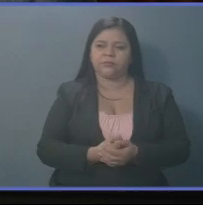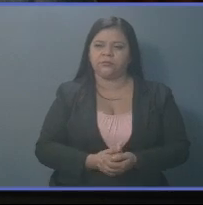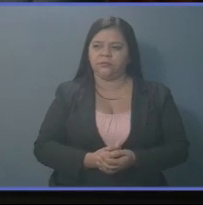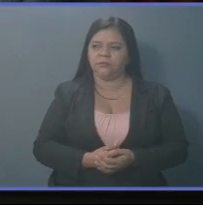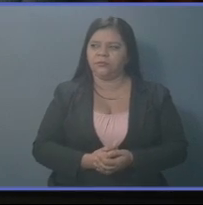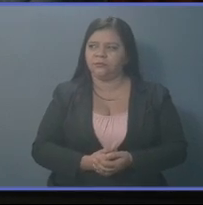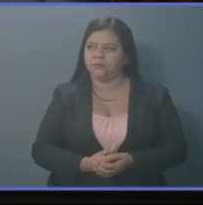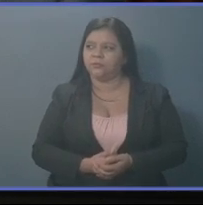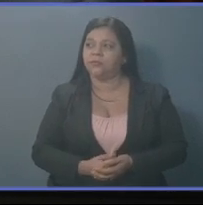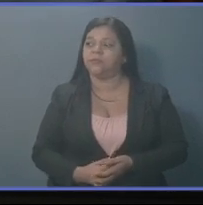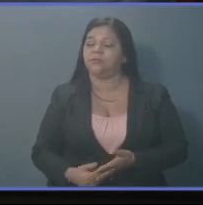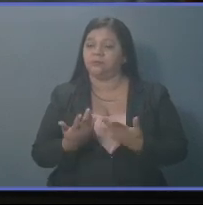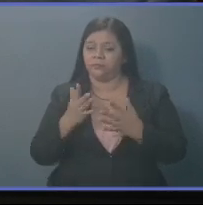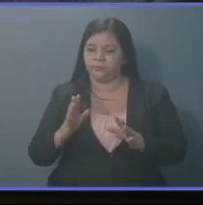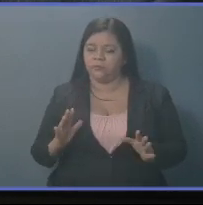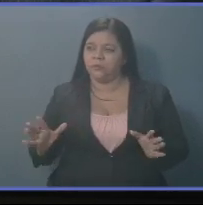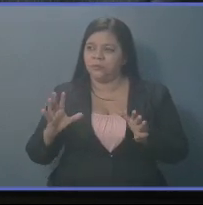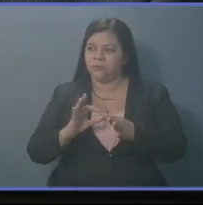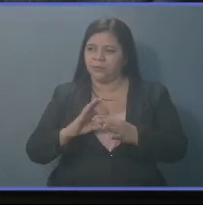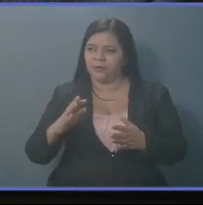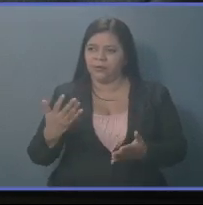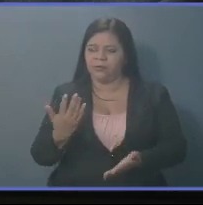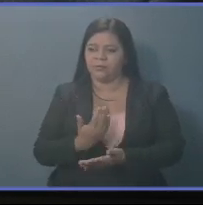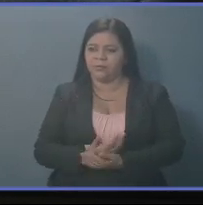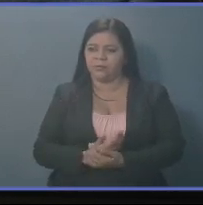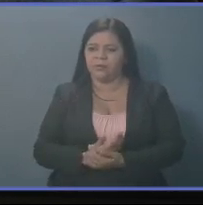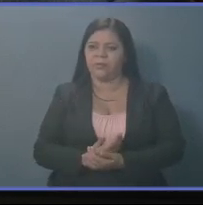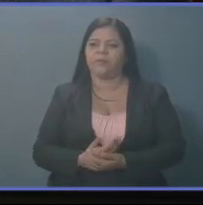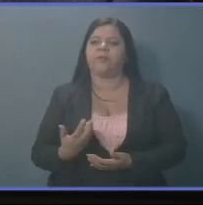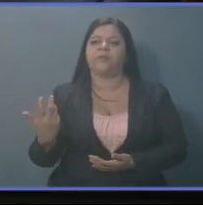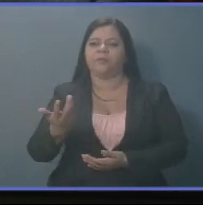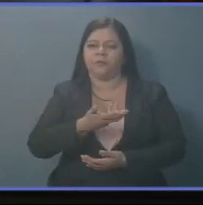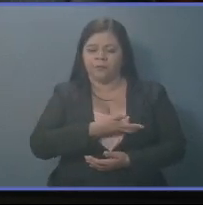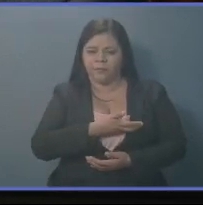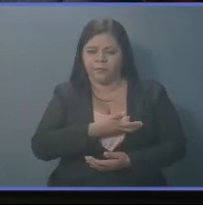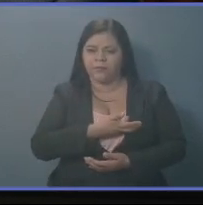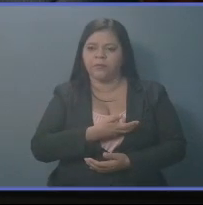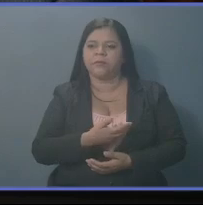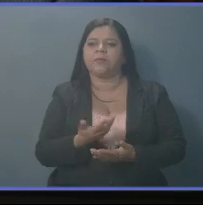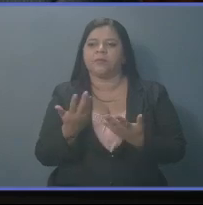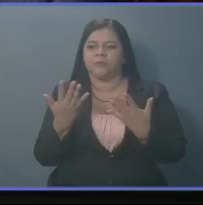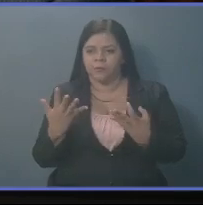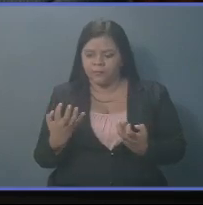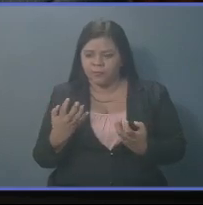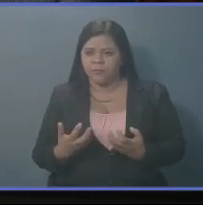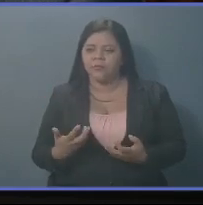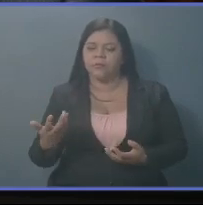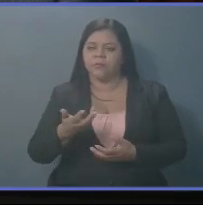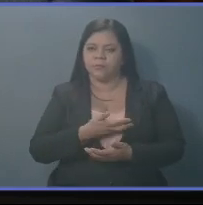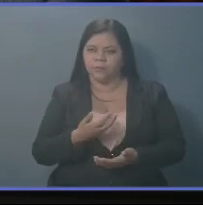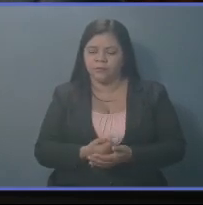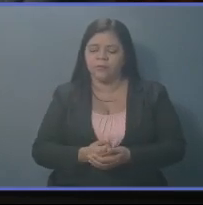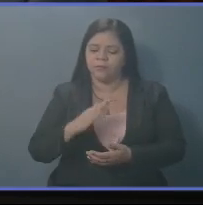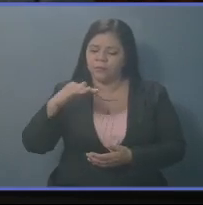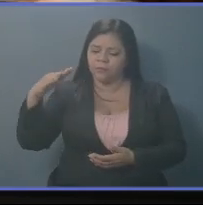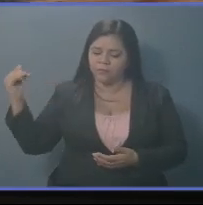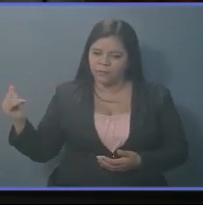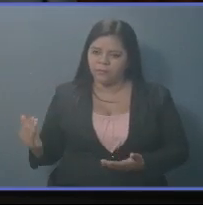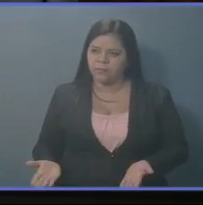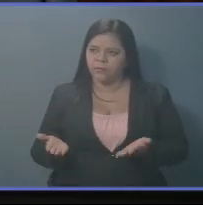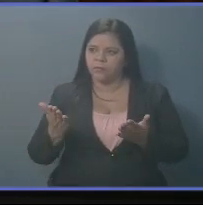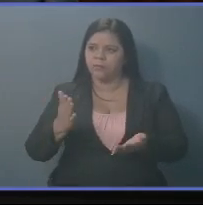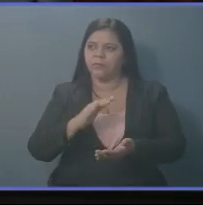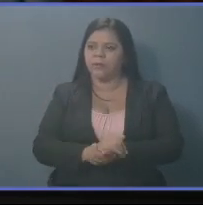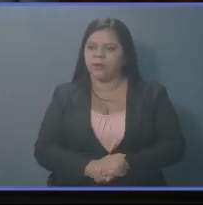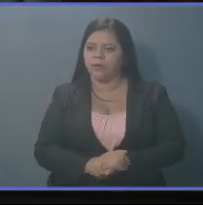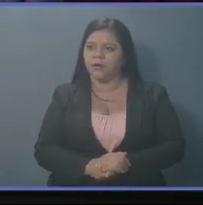¿De qué se trata entonces? De ponernos en función. De levantar a nuestro país. Y